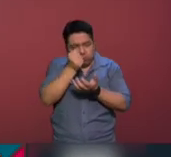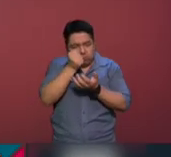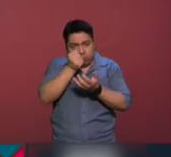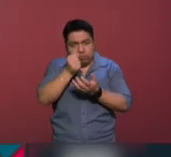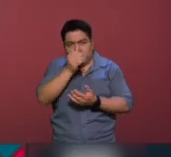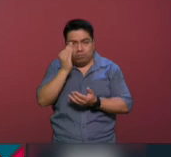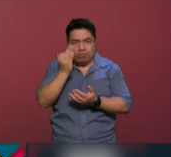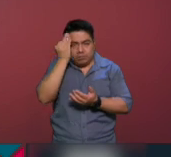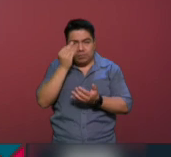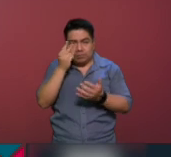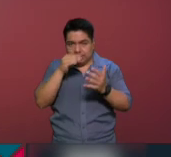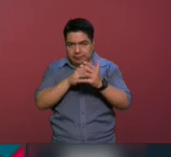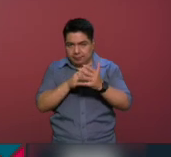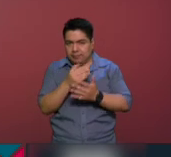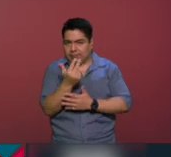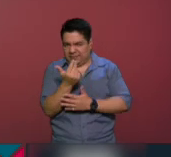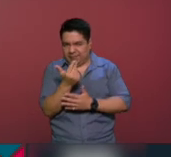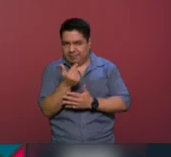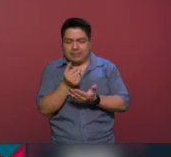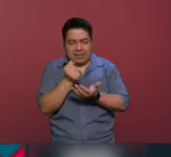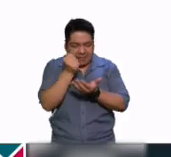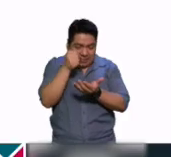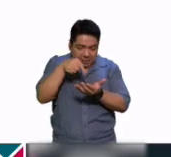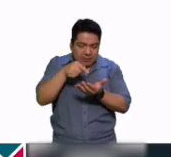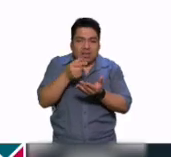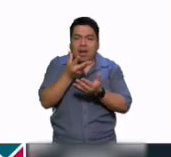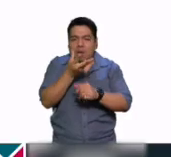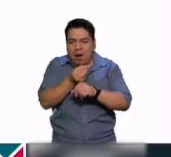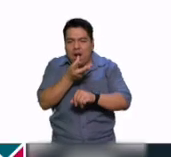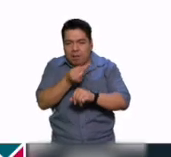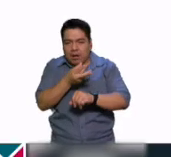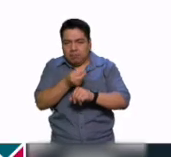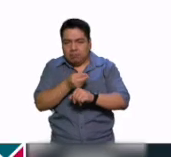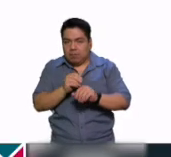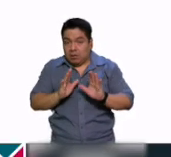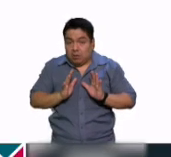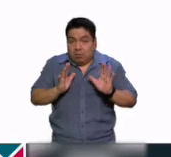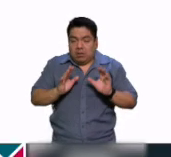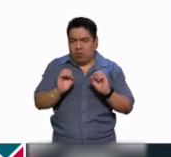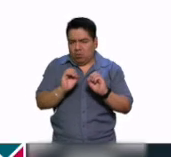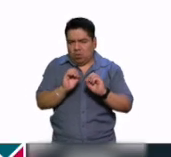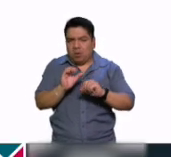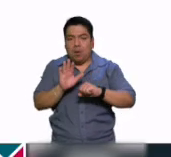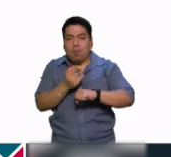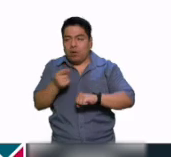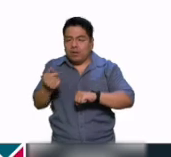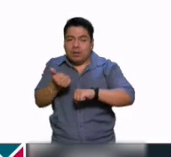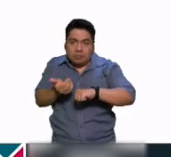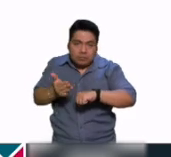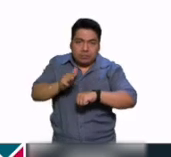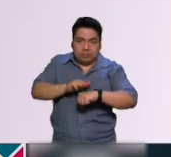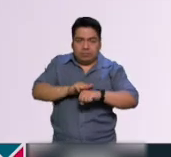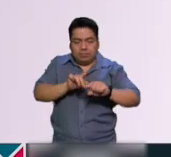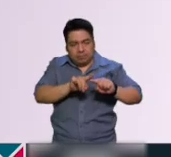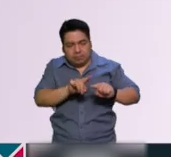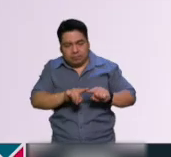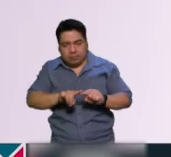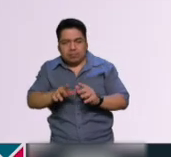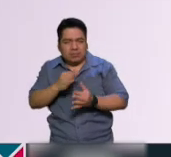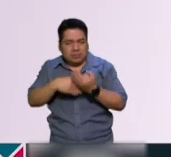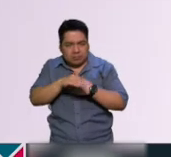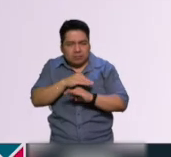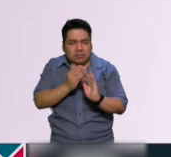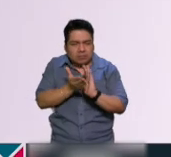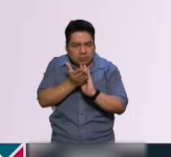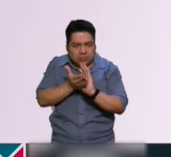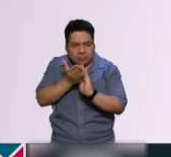Federación para 2025. En ese sentido, el presidente aclaró que no habrá sorpresas porque su administración ha cubierto los fondos de las grandes obras que